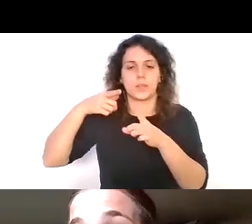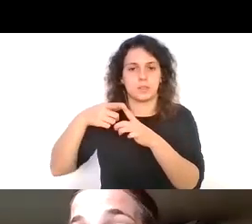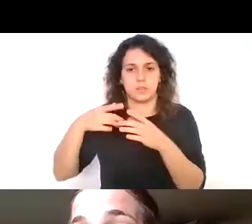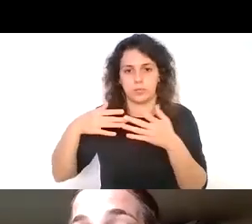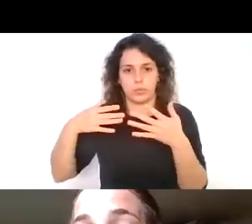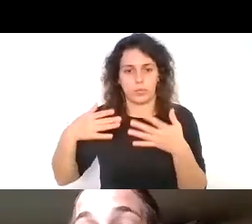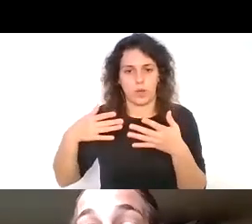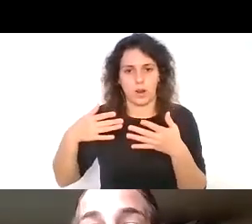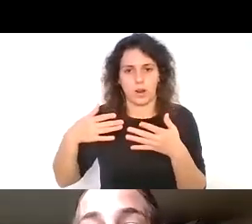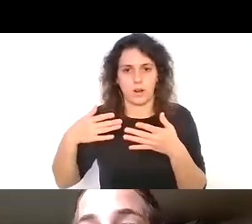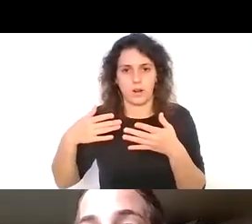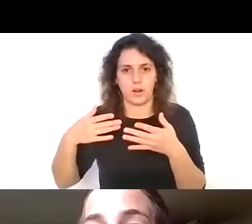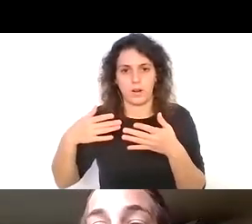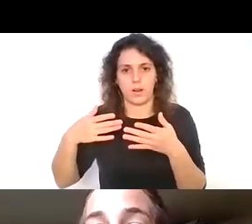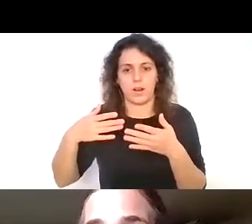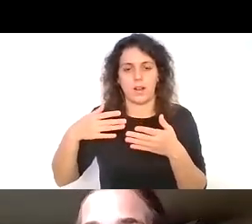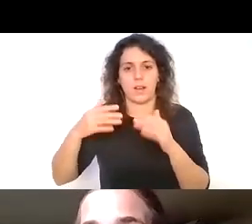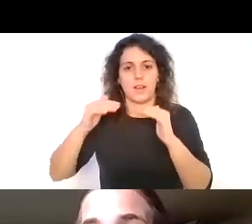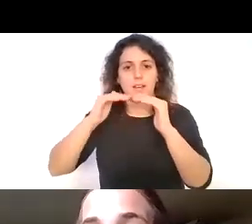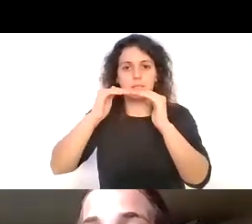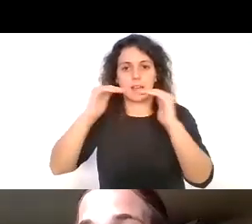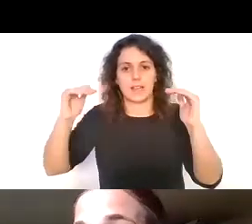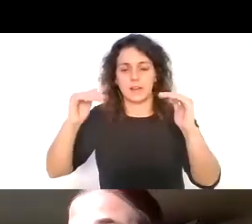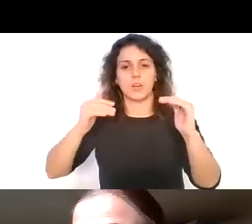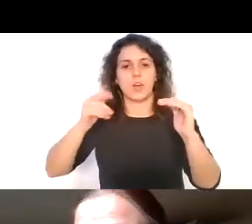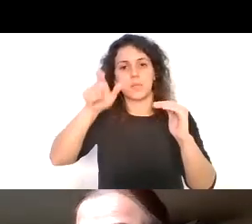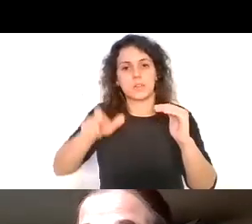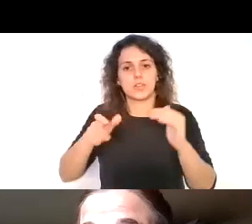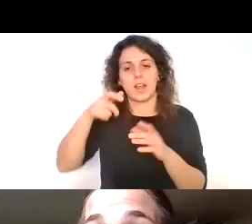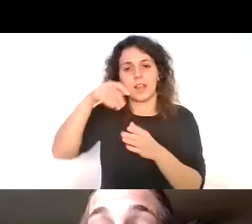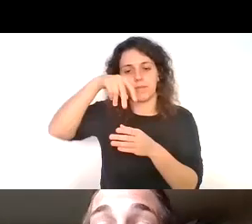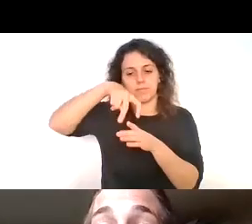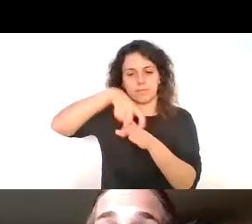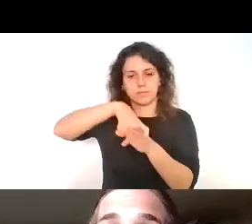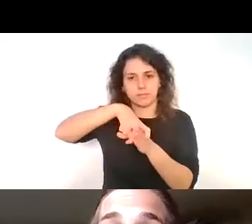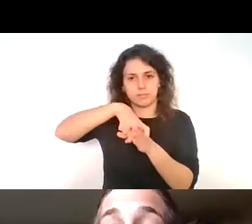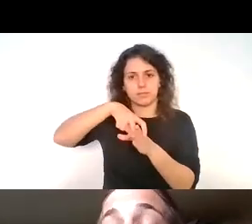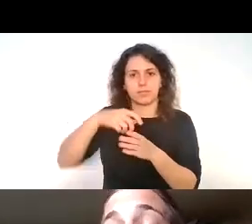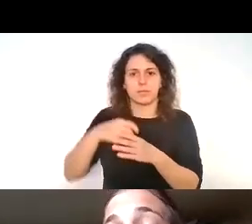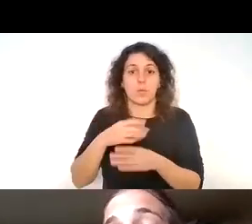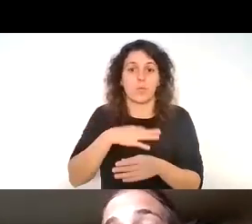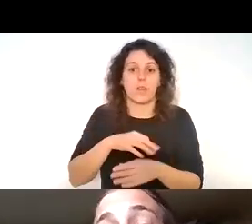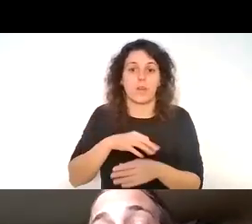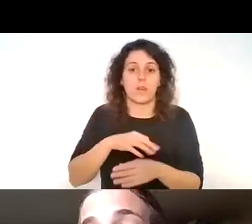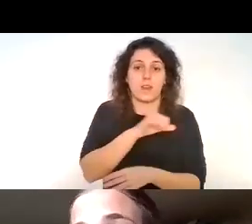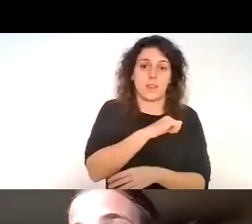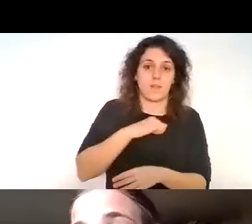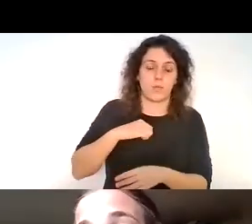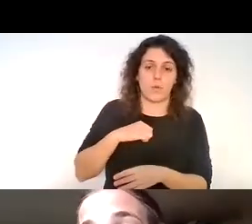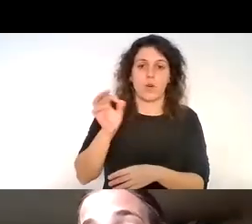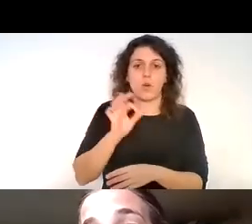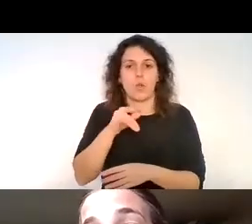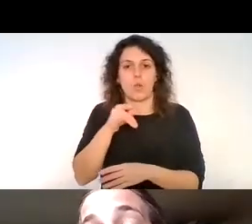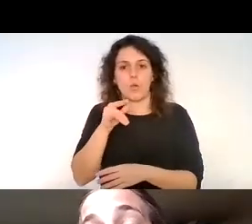más equilibrio a la persona en el kayak puede ser para un kayak individual o un kayak doble